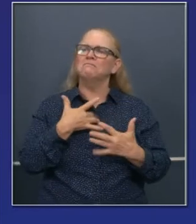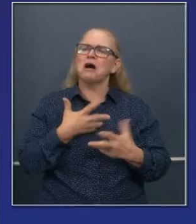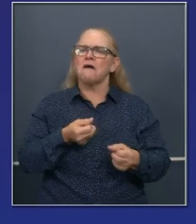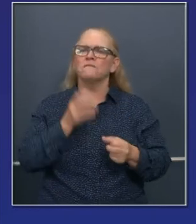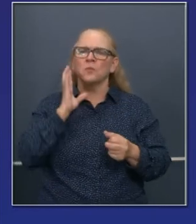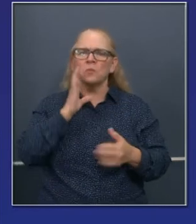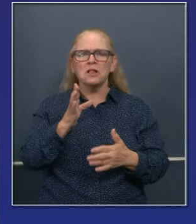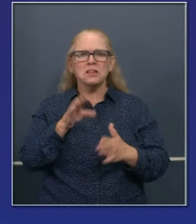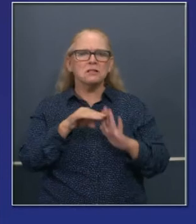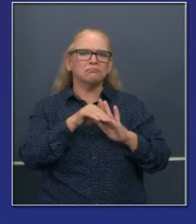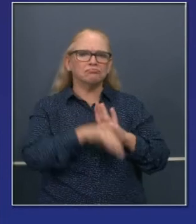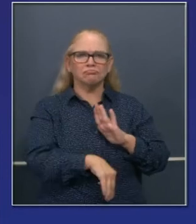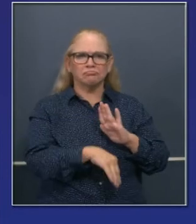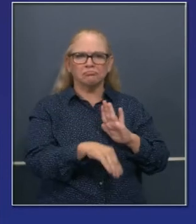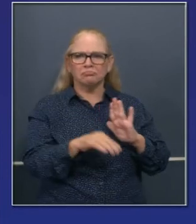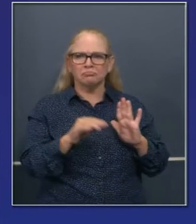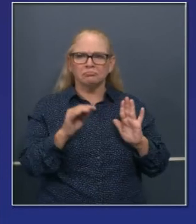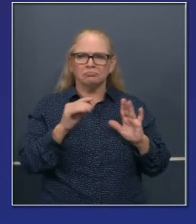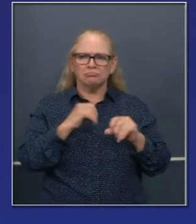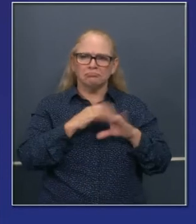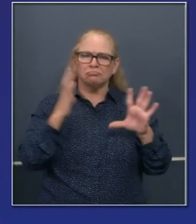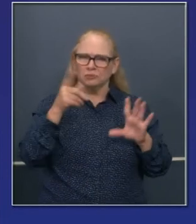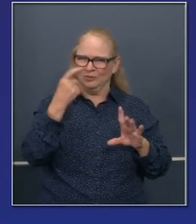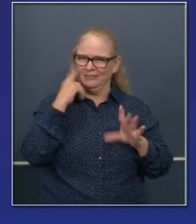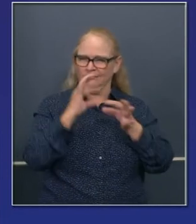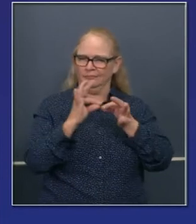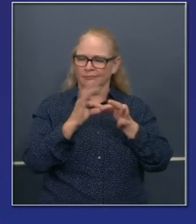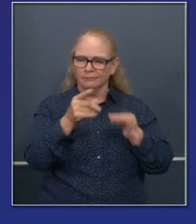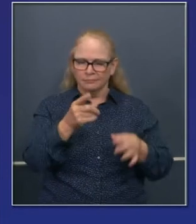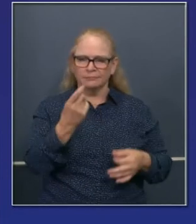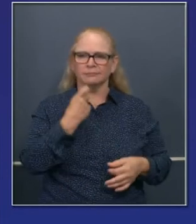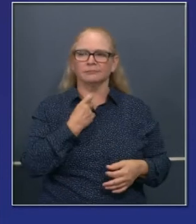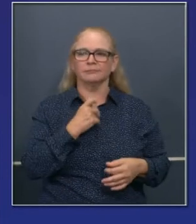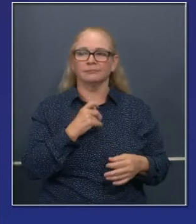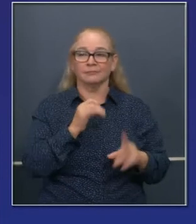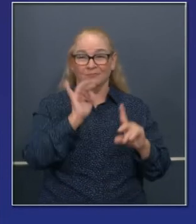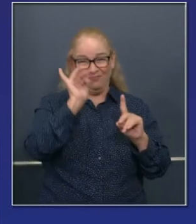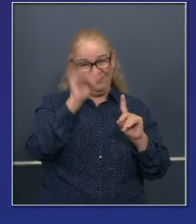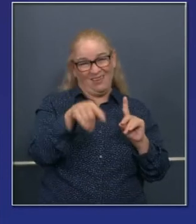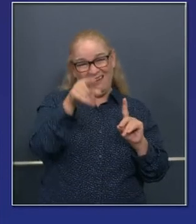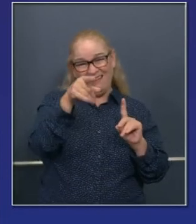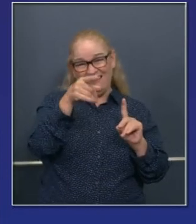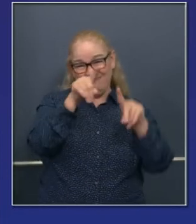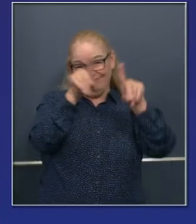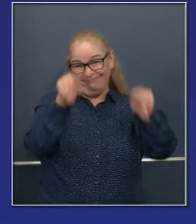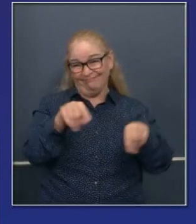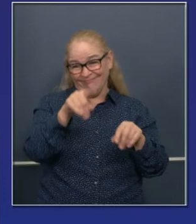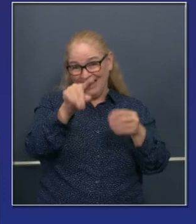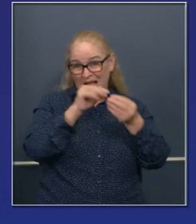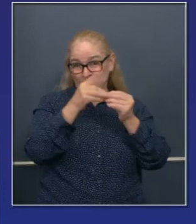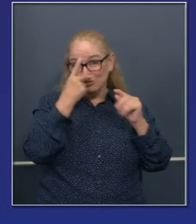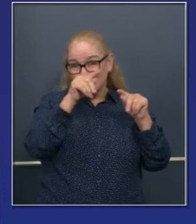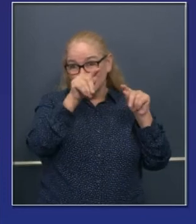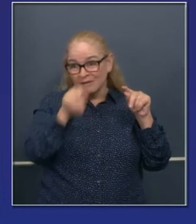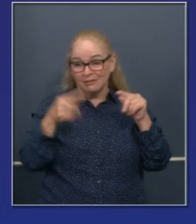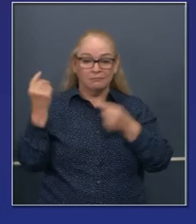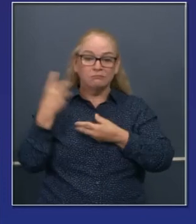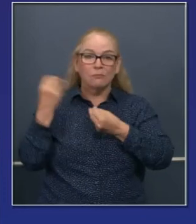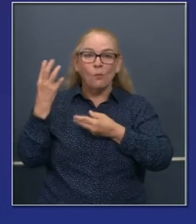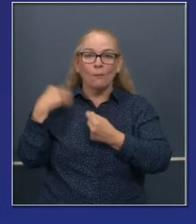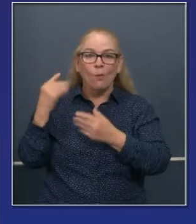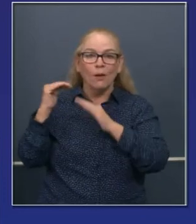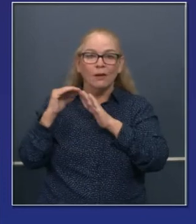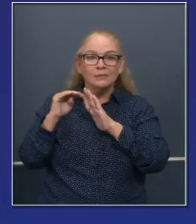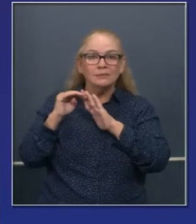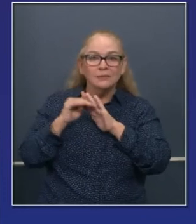incluyendo, por supuesto, los casos. Le voy a dar los nuevos números de positividad para que sepan que son claros exactamente cuando tengamos todos